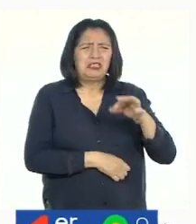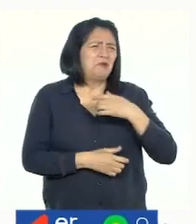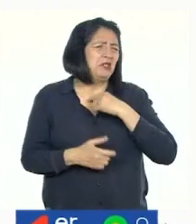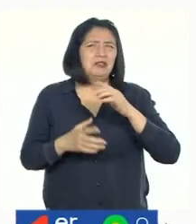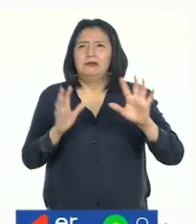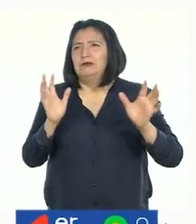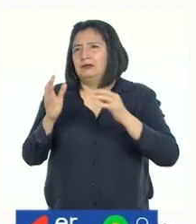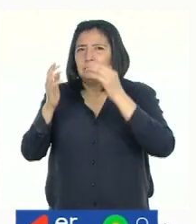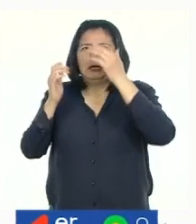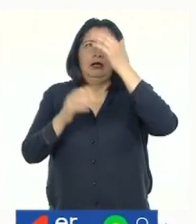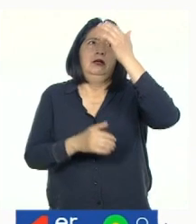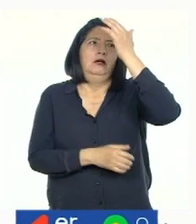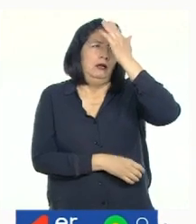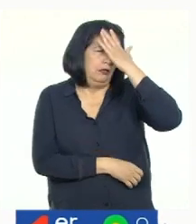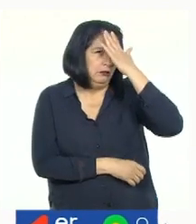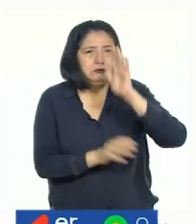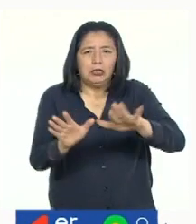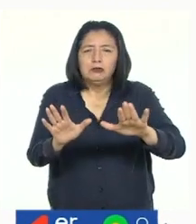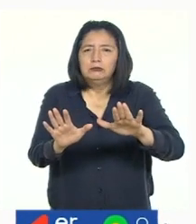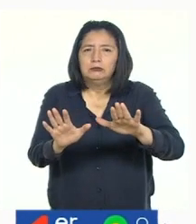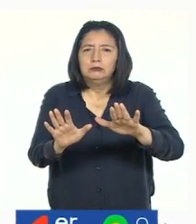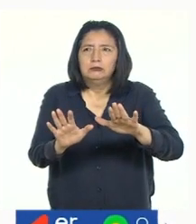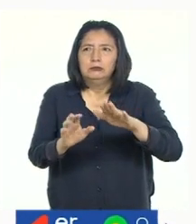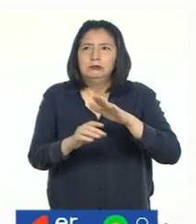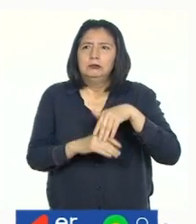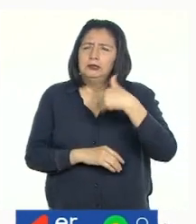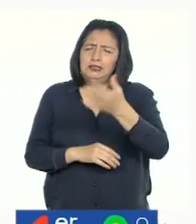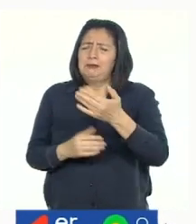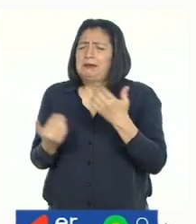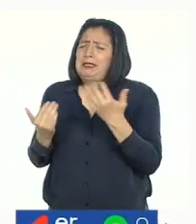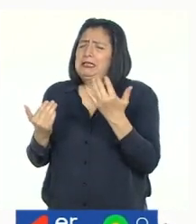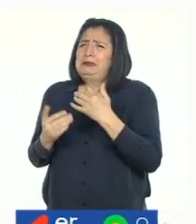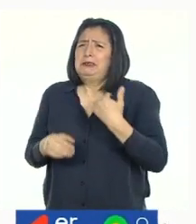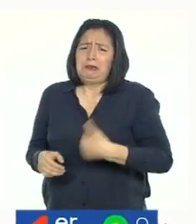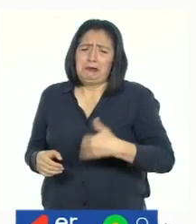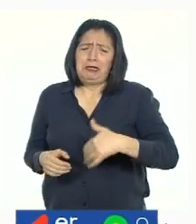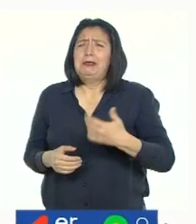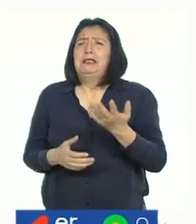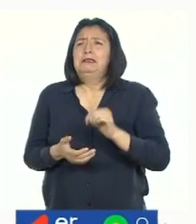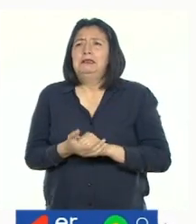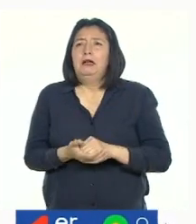Nico. Y ahora me toca a mí. Y yo quiero... ¿Y si después me da asusto y me hago pipí?